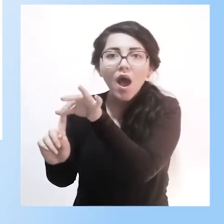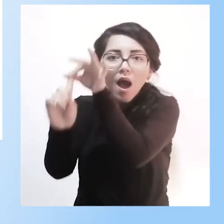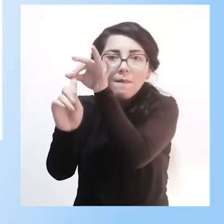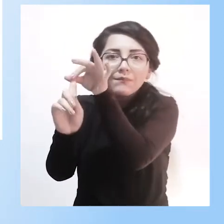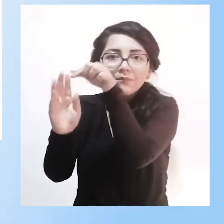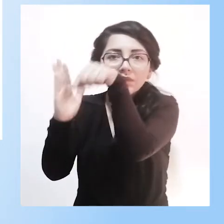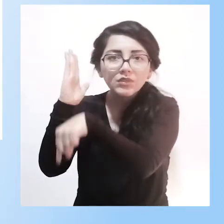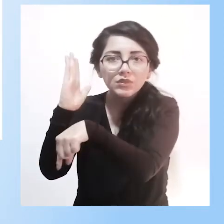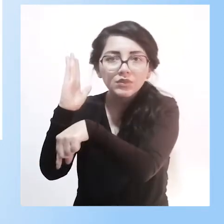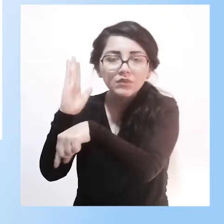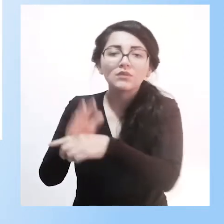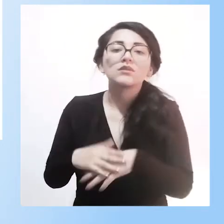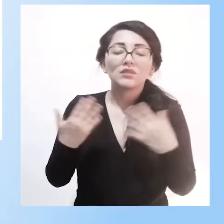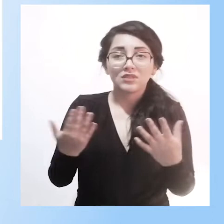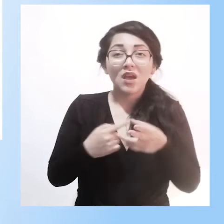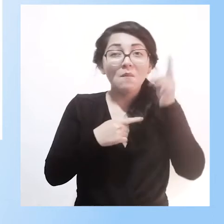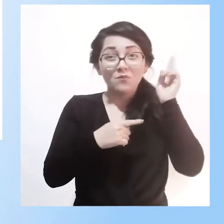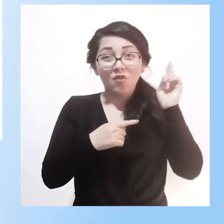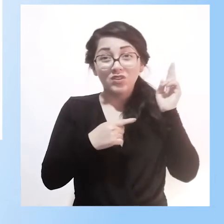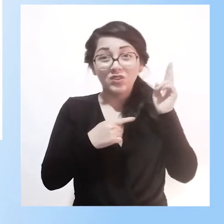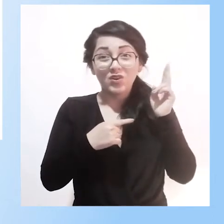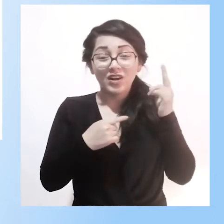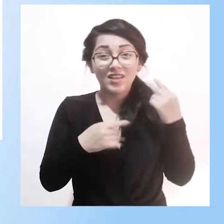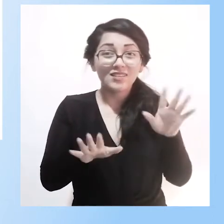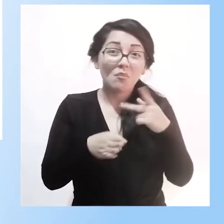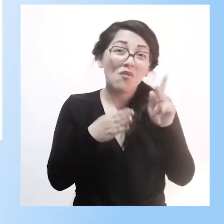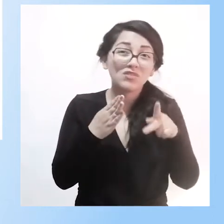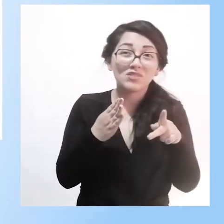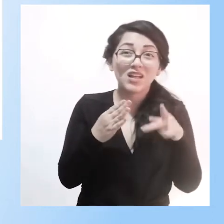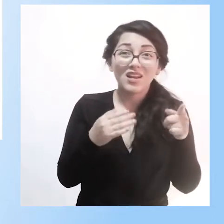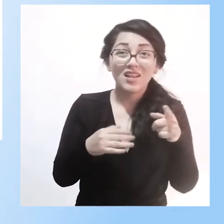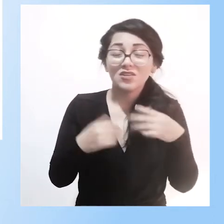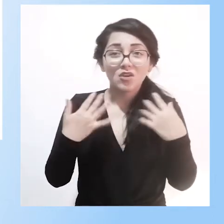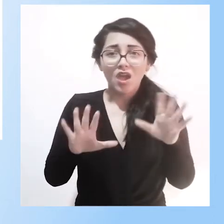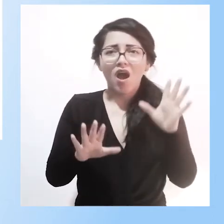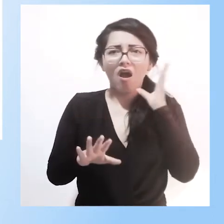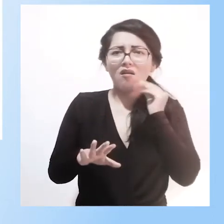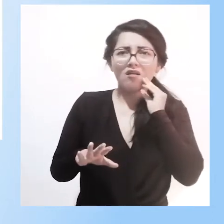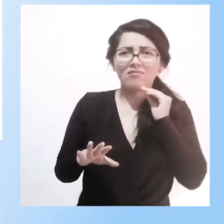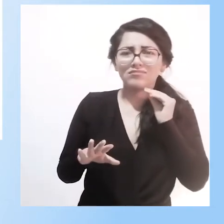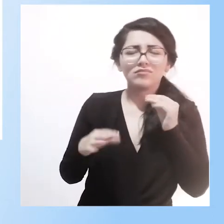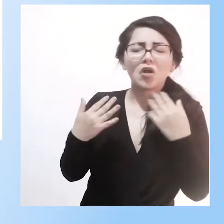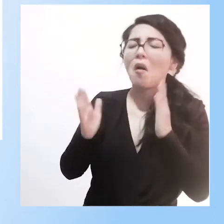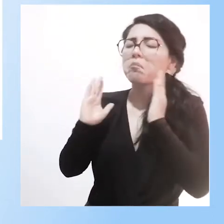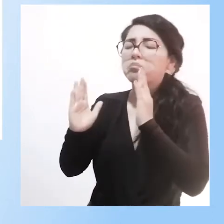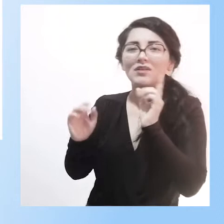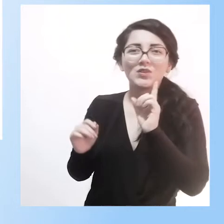Generalmente los maestros de grado no están preparados, no es sencillo hacer un diagnóstico